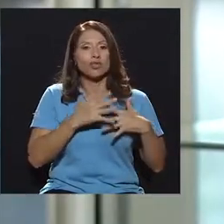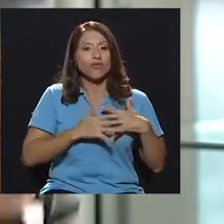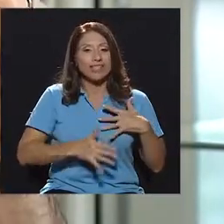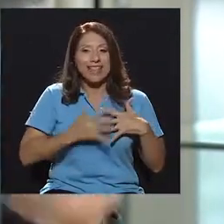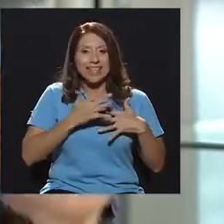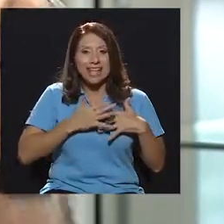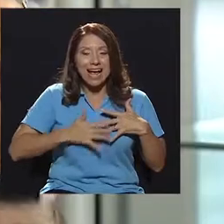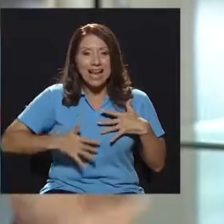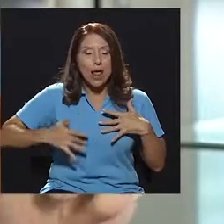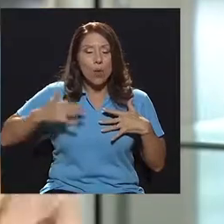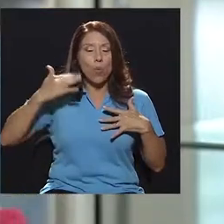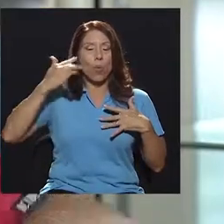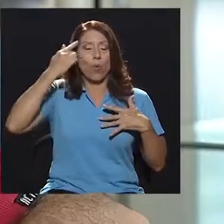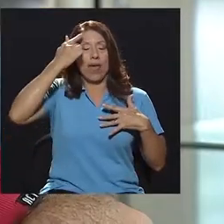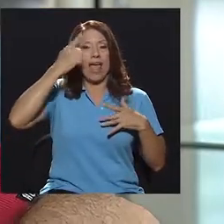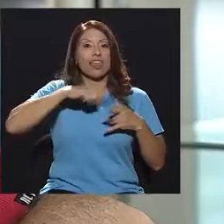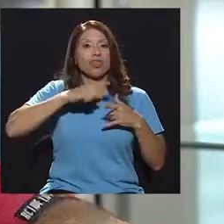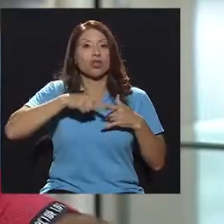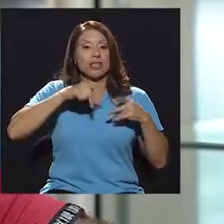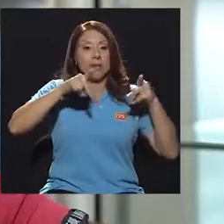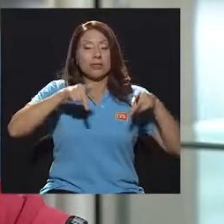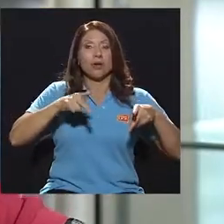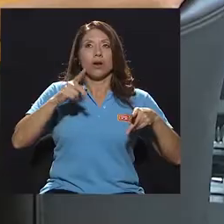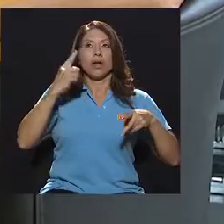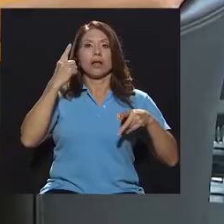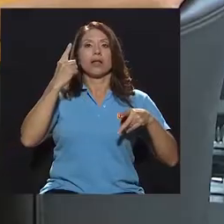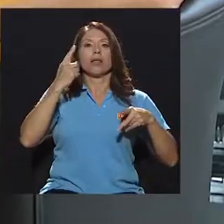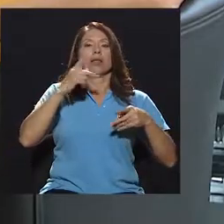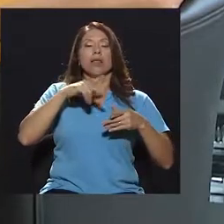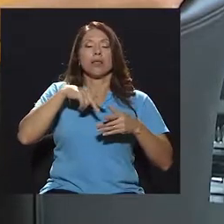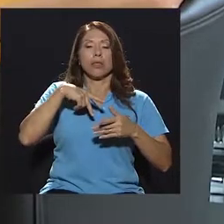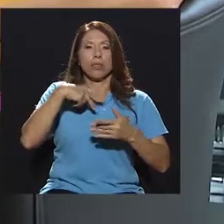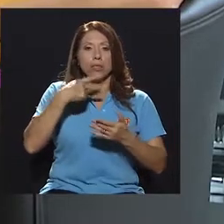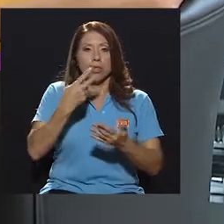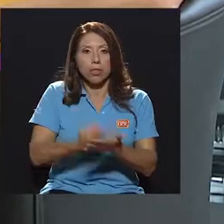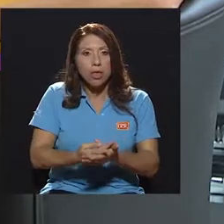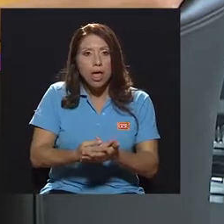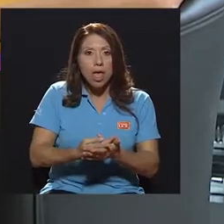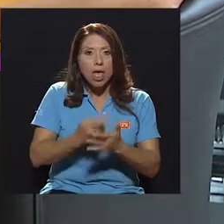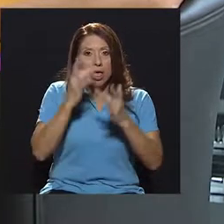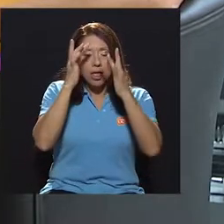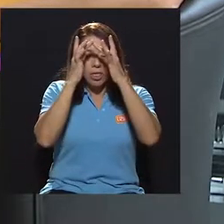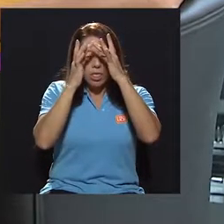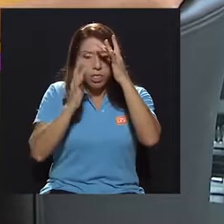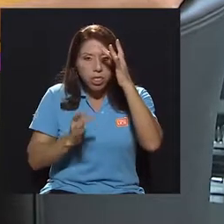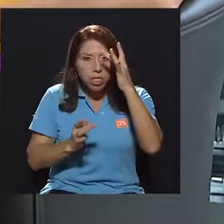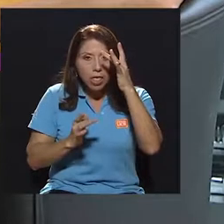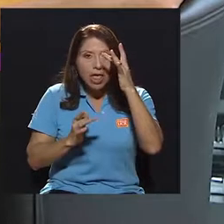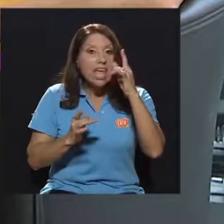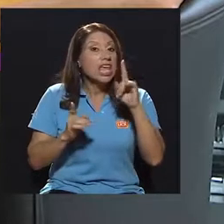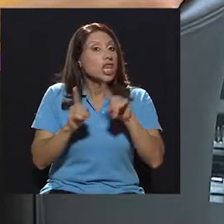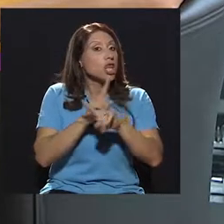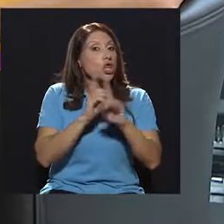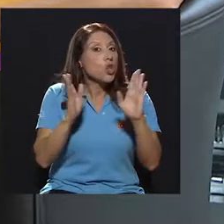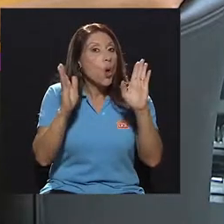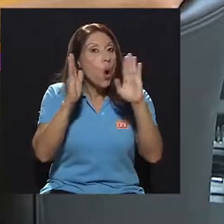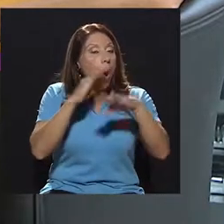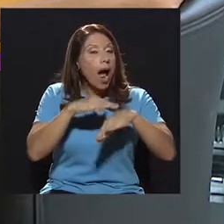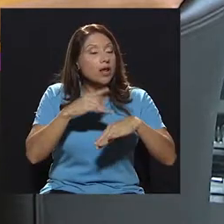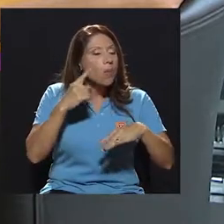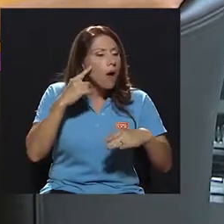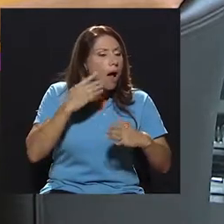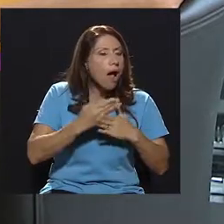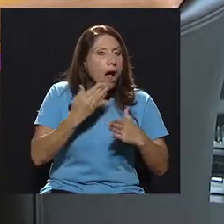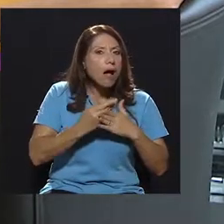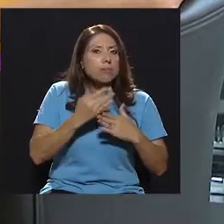cerebro. Entonces, ¿qué sucede? La persona se desploma, está inconsciente. Y muy importante, no hay signos de respiración.